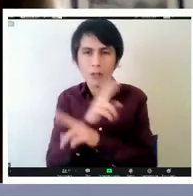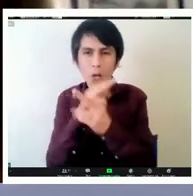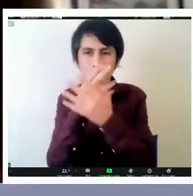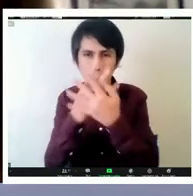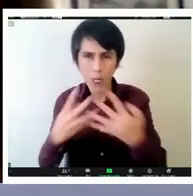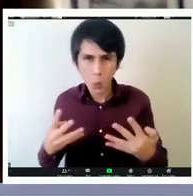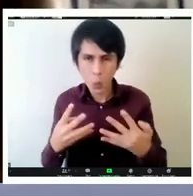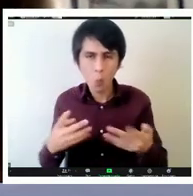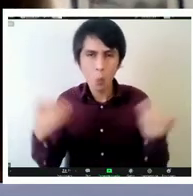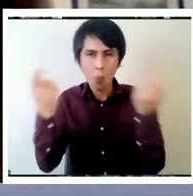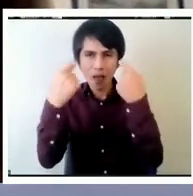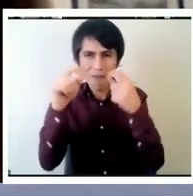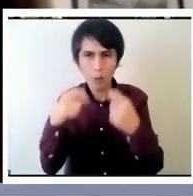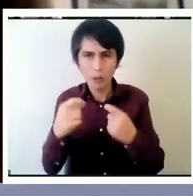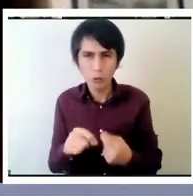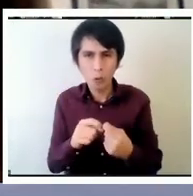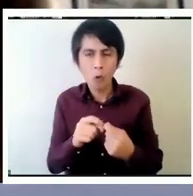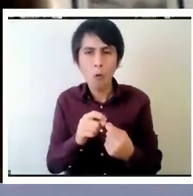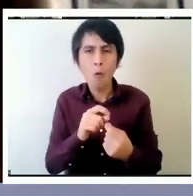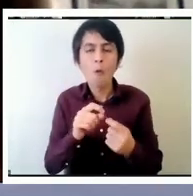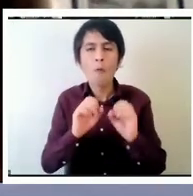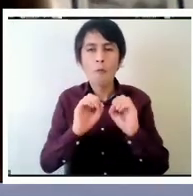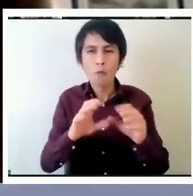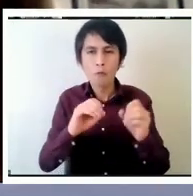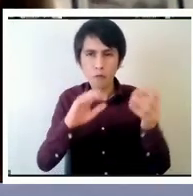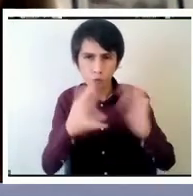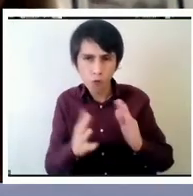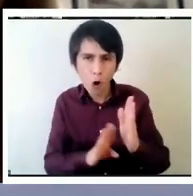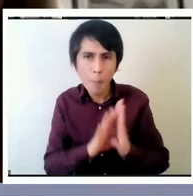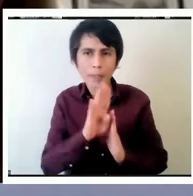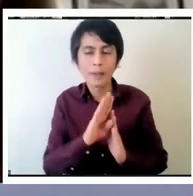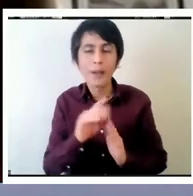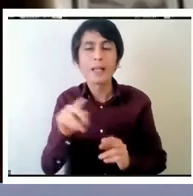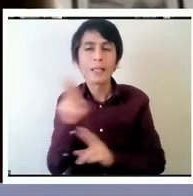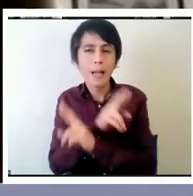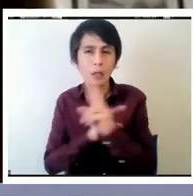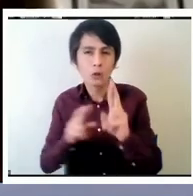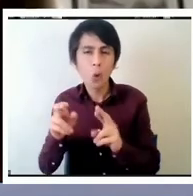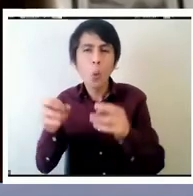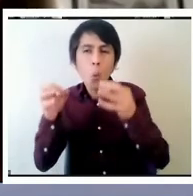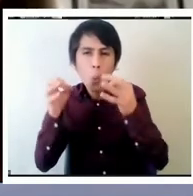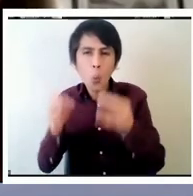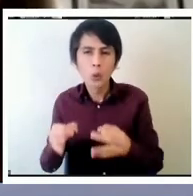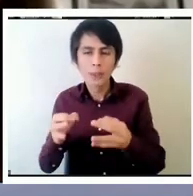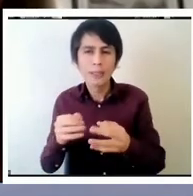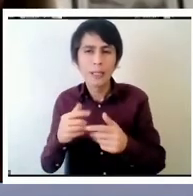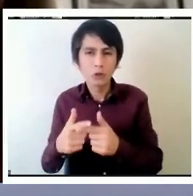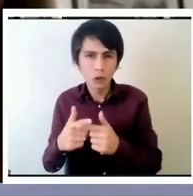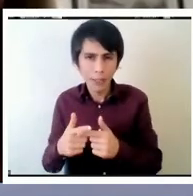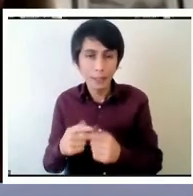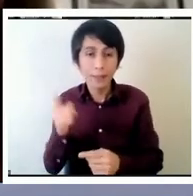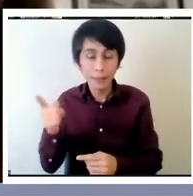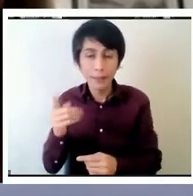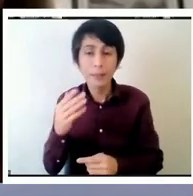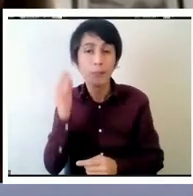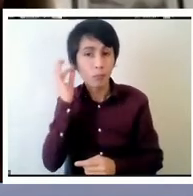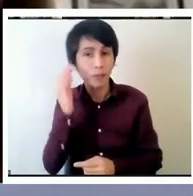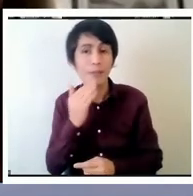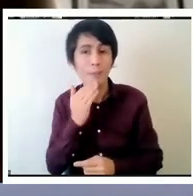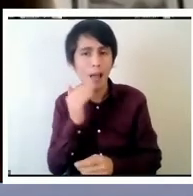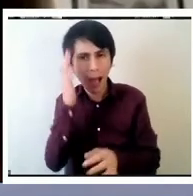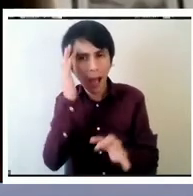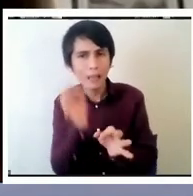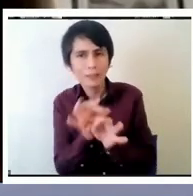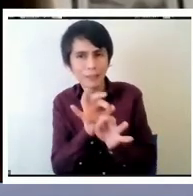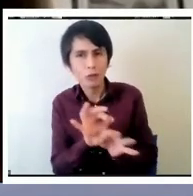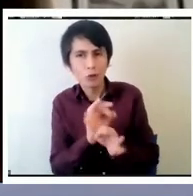formativa y su relación con la justicia social y ha asesorado también a distintas instituciones en